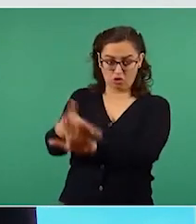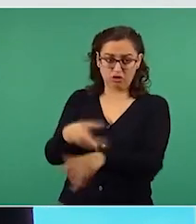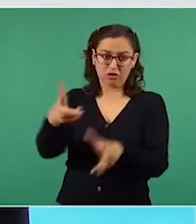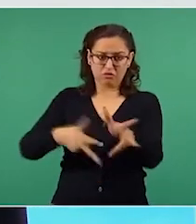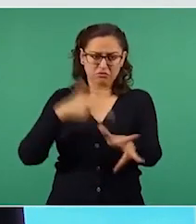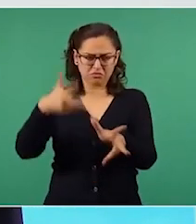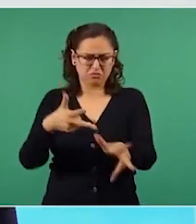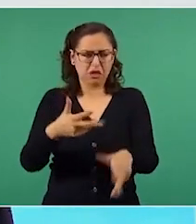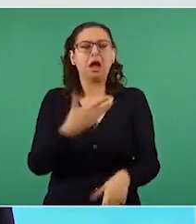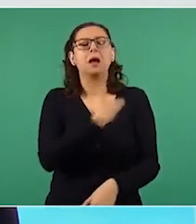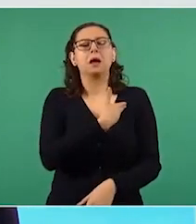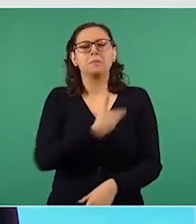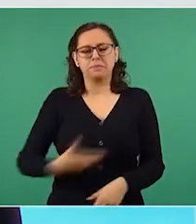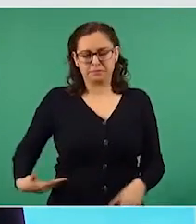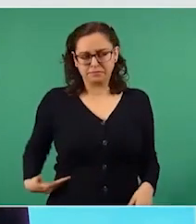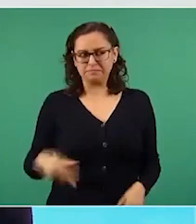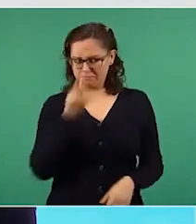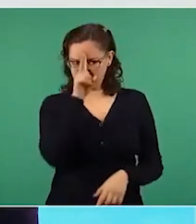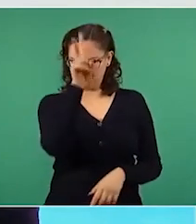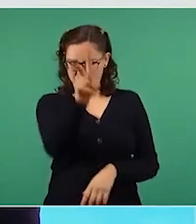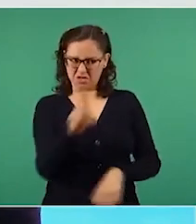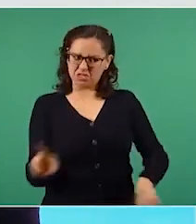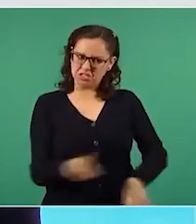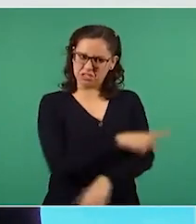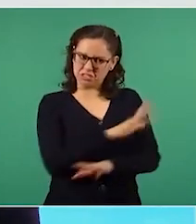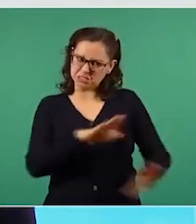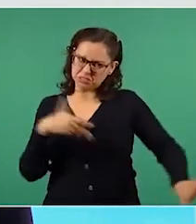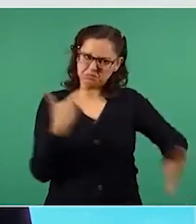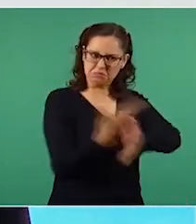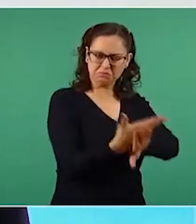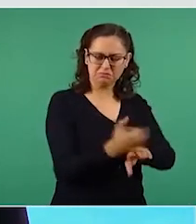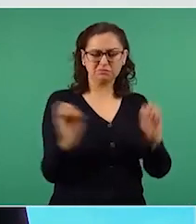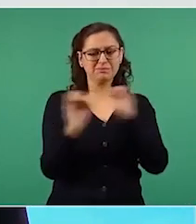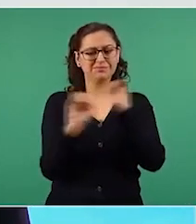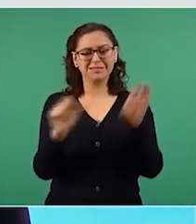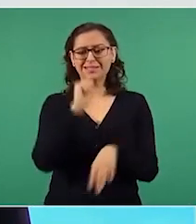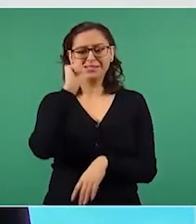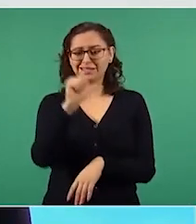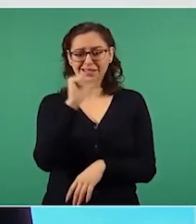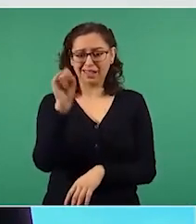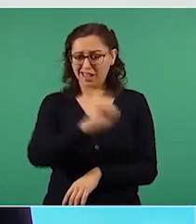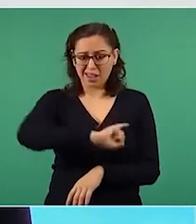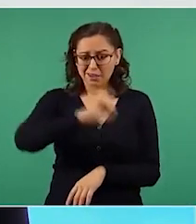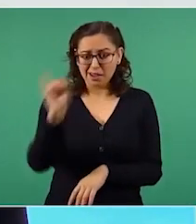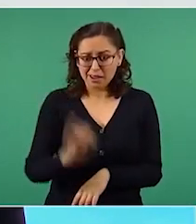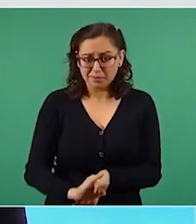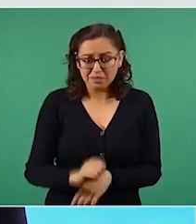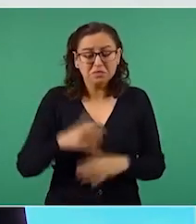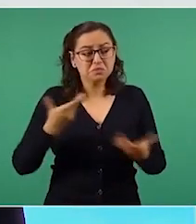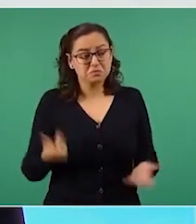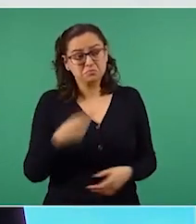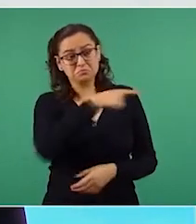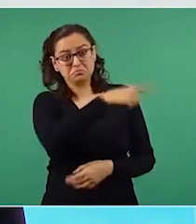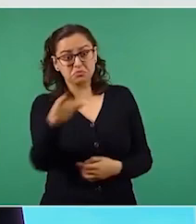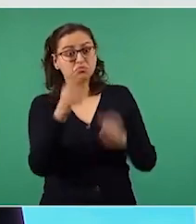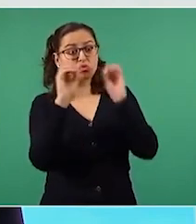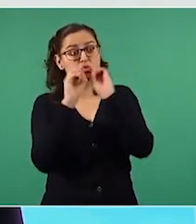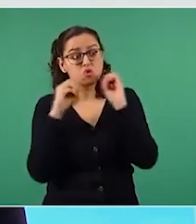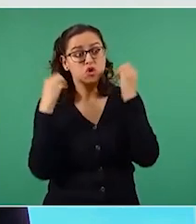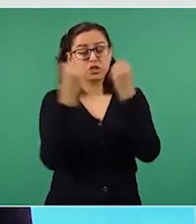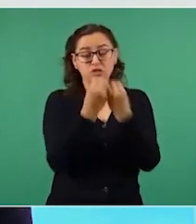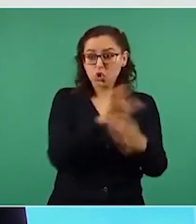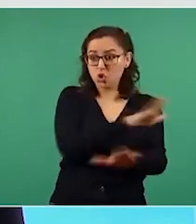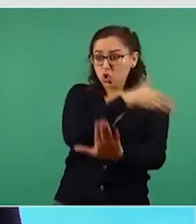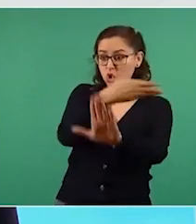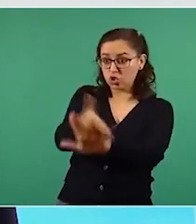activista ni medio de comunicación. En un par de conferencias se expuso que muchas de esas organizaciones que se oponen al Tren